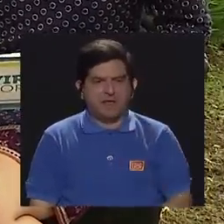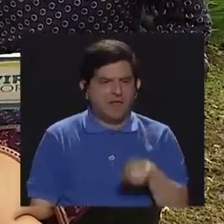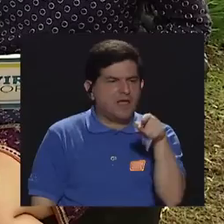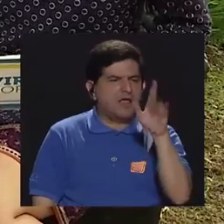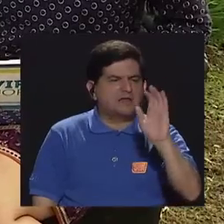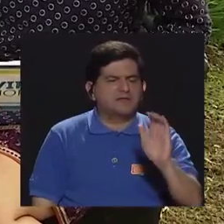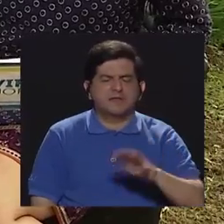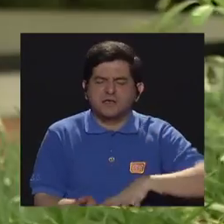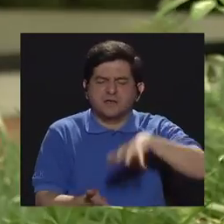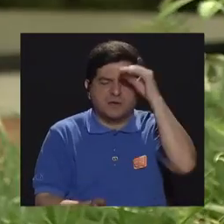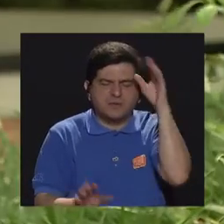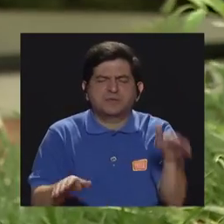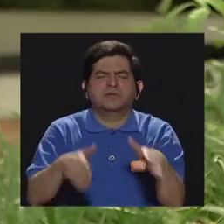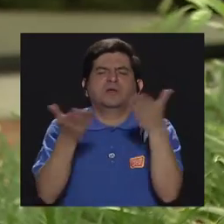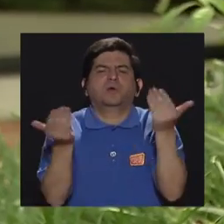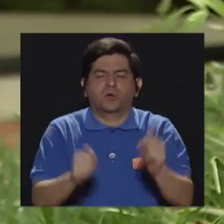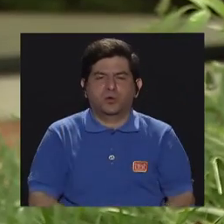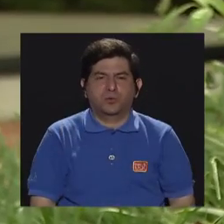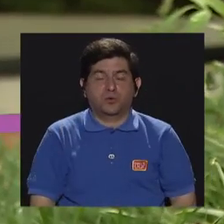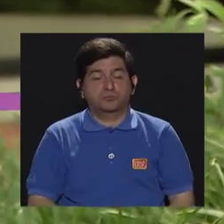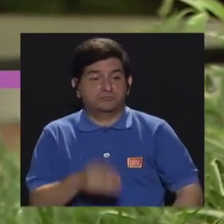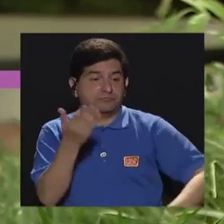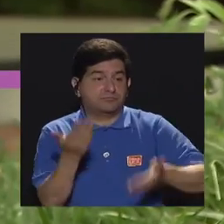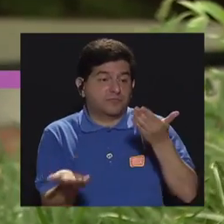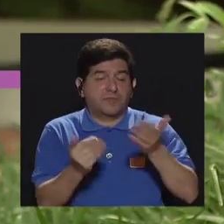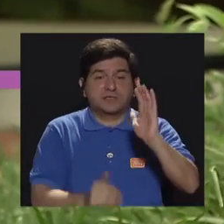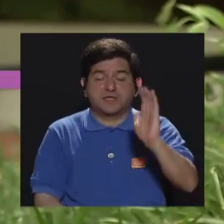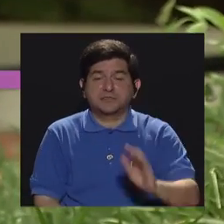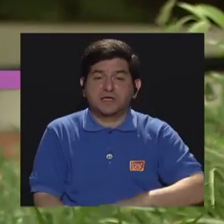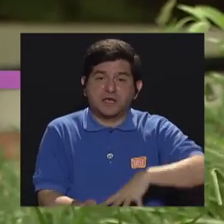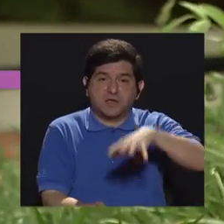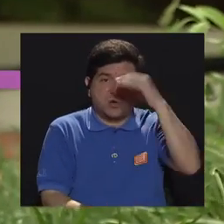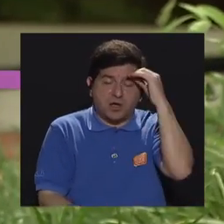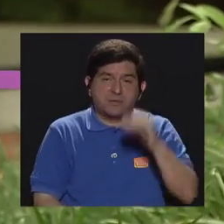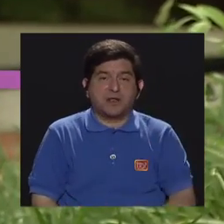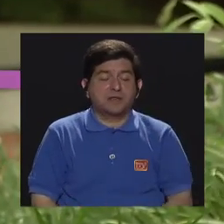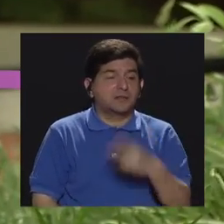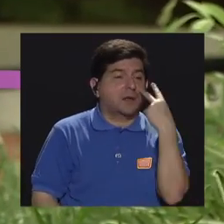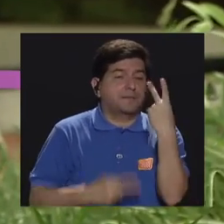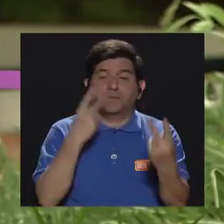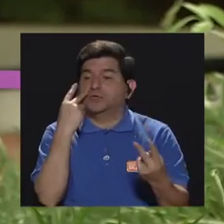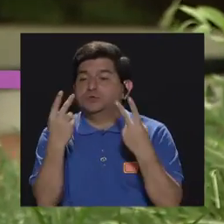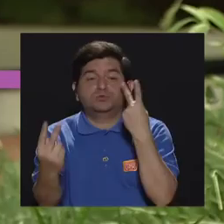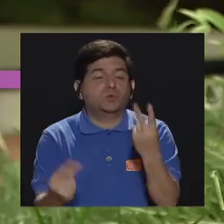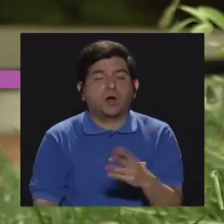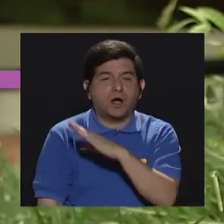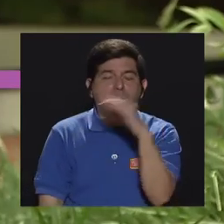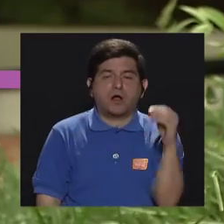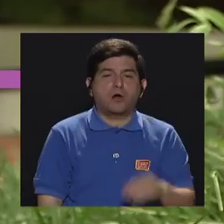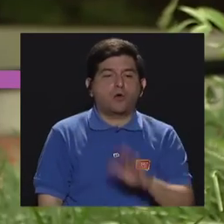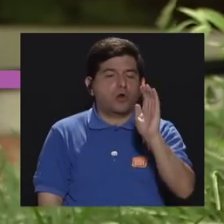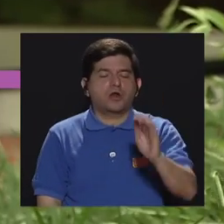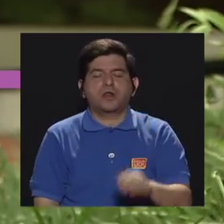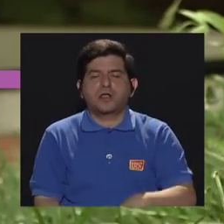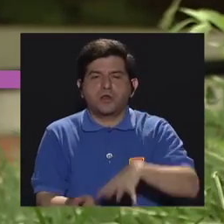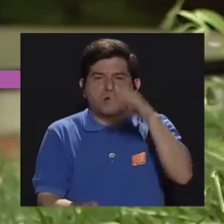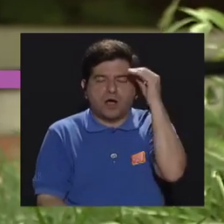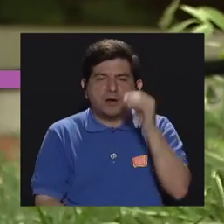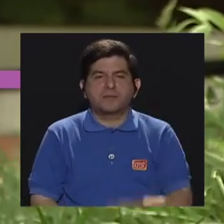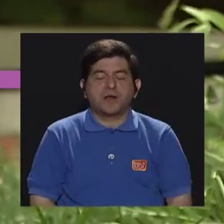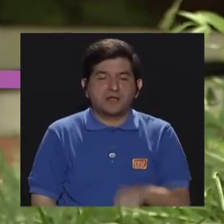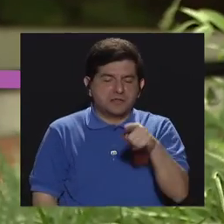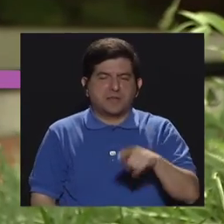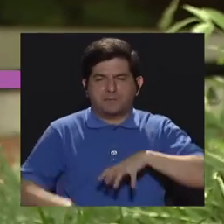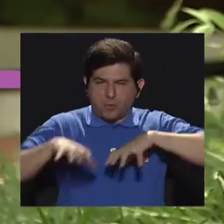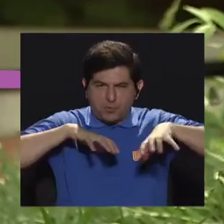es que el niño aprende. O sea, si es que es un niño que aprende por elementos visuales, si es un niño que aprende por elementos